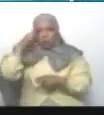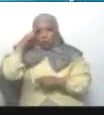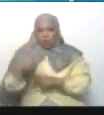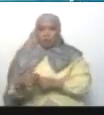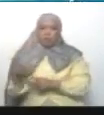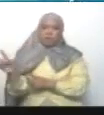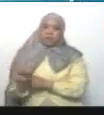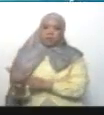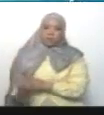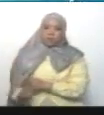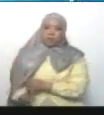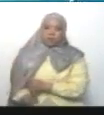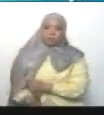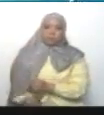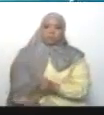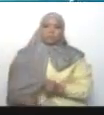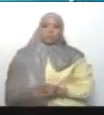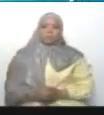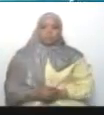militar venezolano.